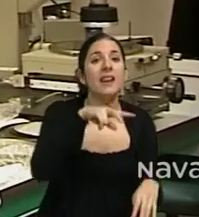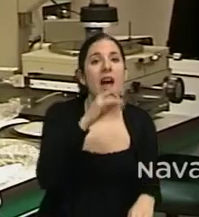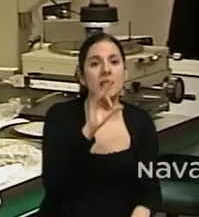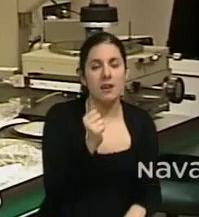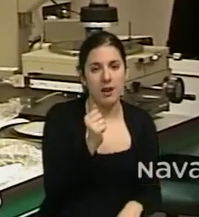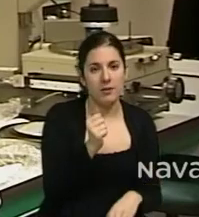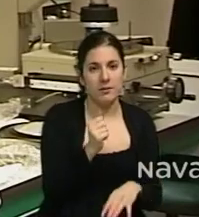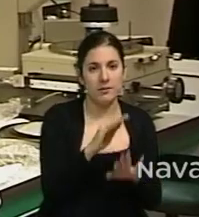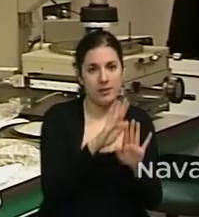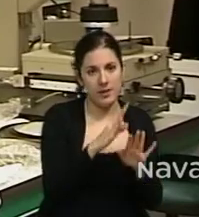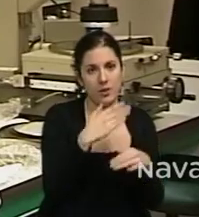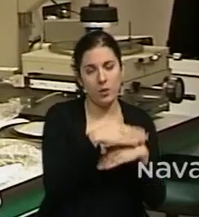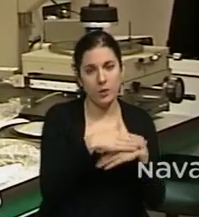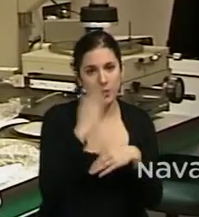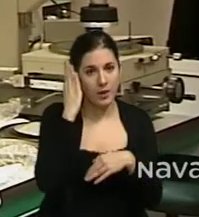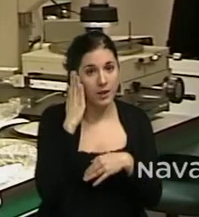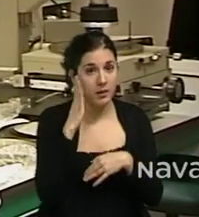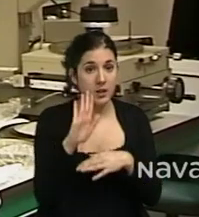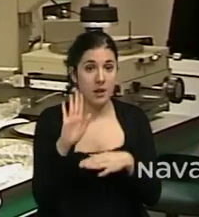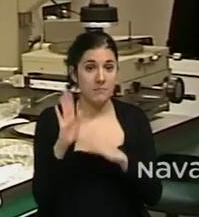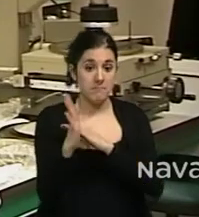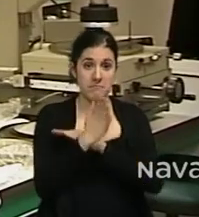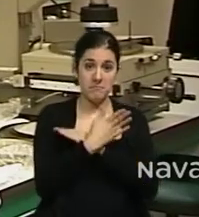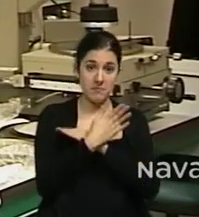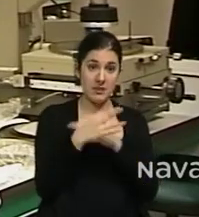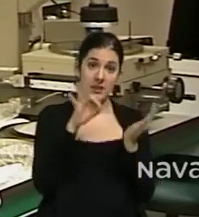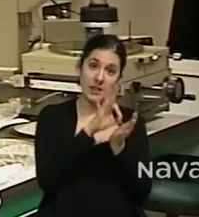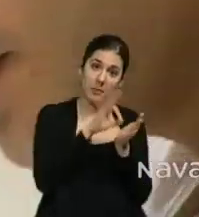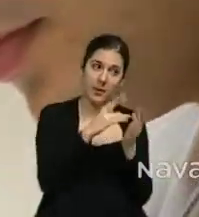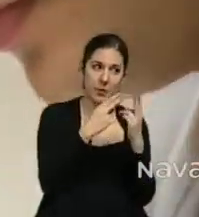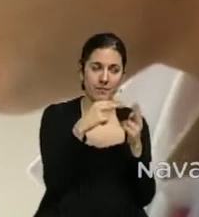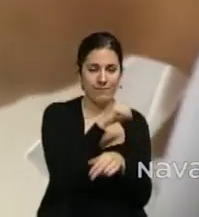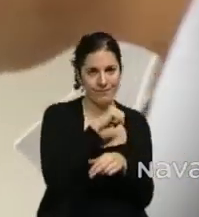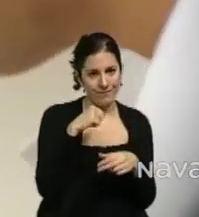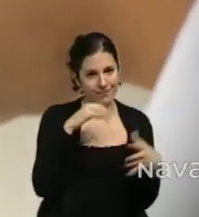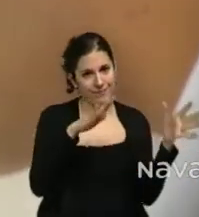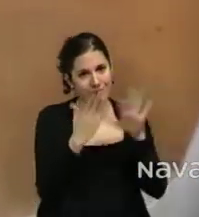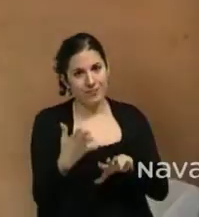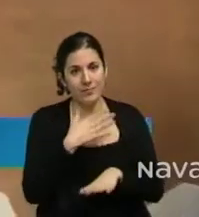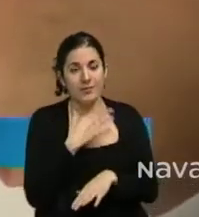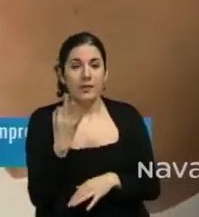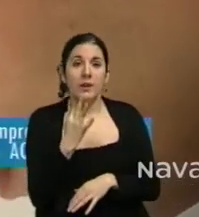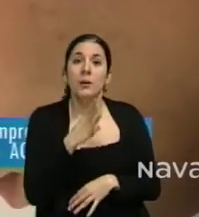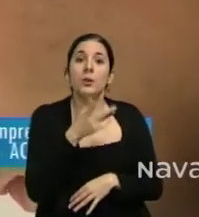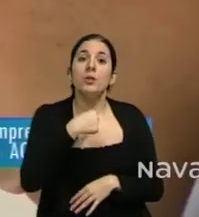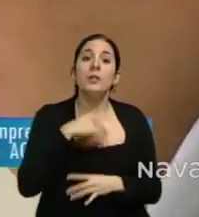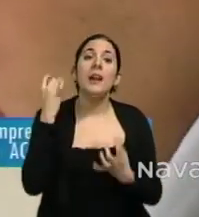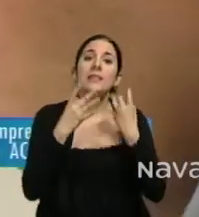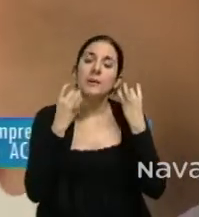Centros Tecnológicos de Navarra. Nos plantean la opción de privatizar el servicio debido a que nuestra actividad existía como